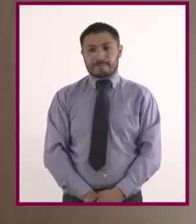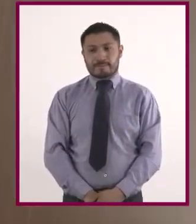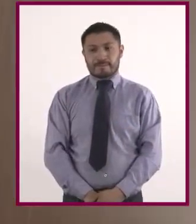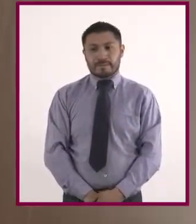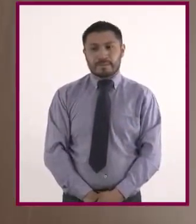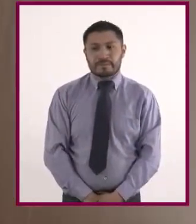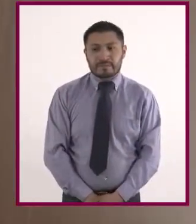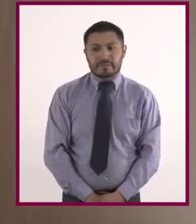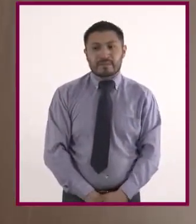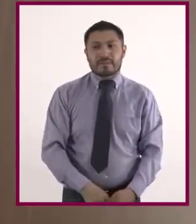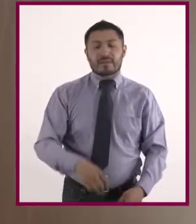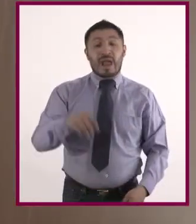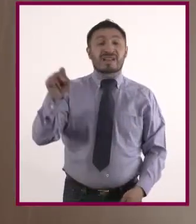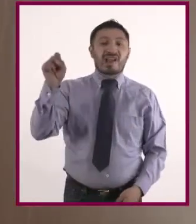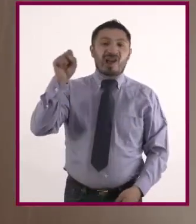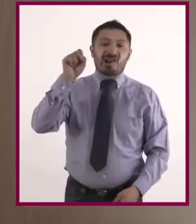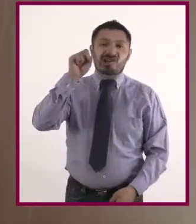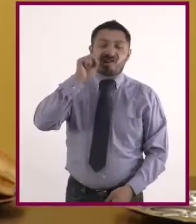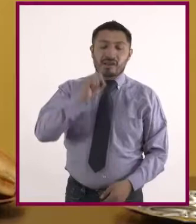Nuestro perejil.